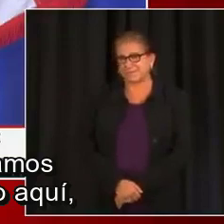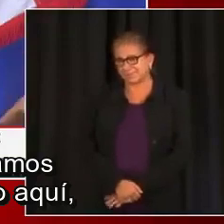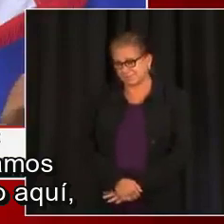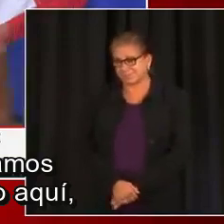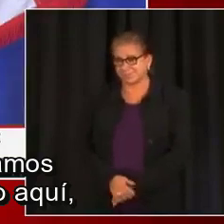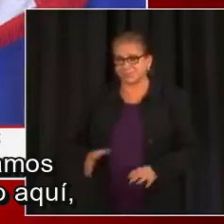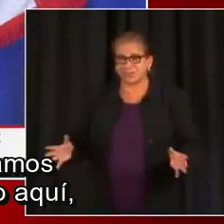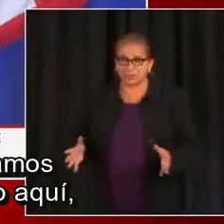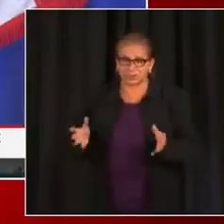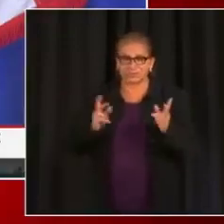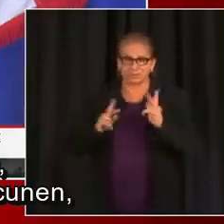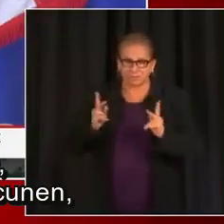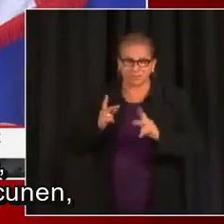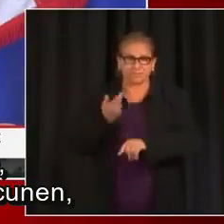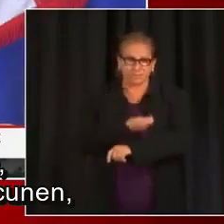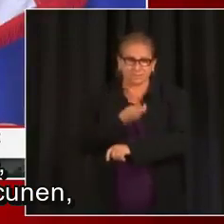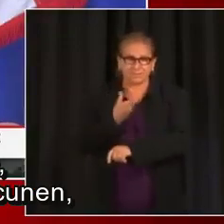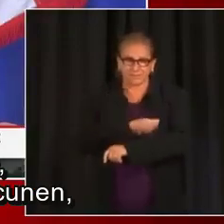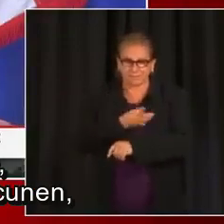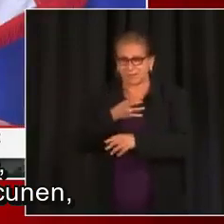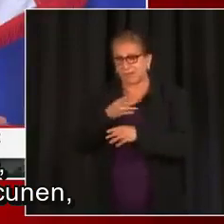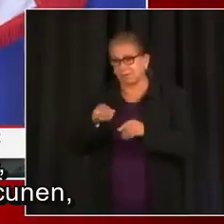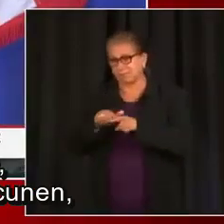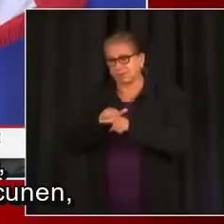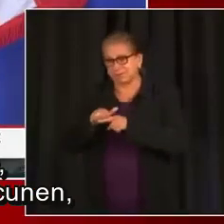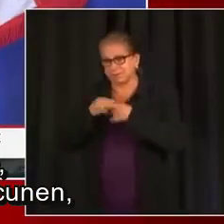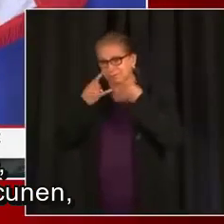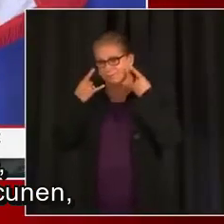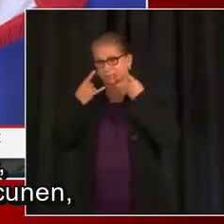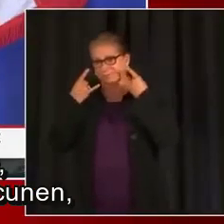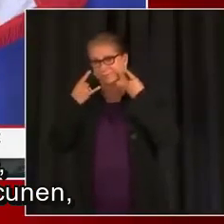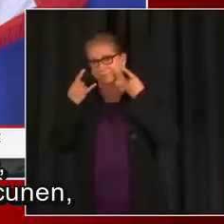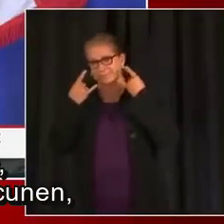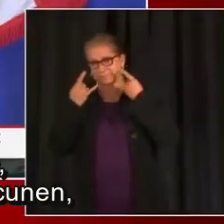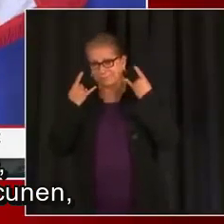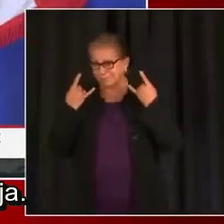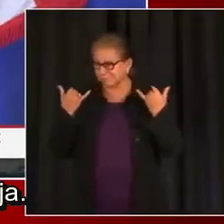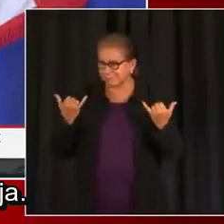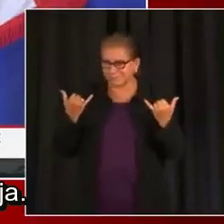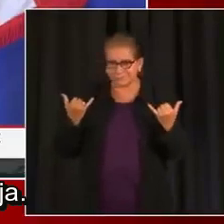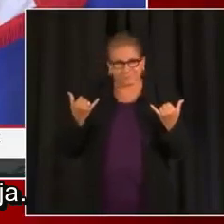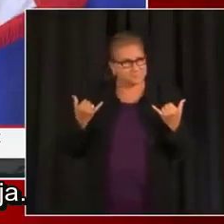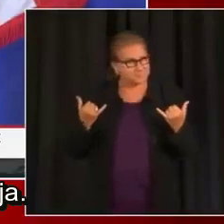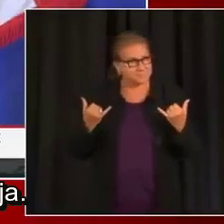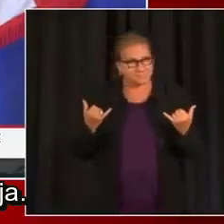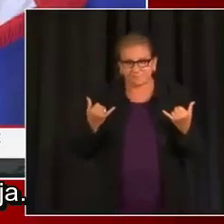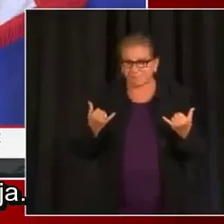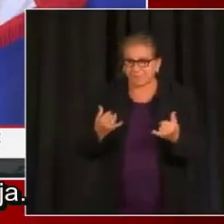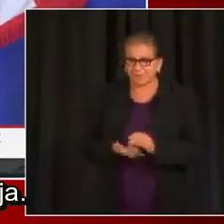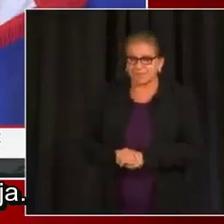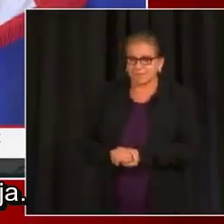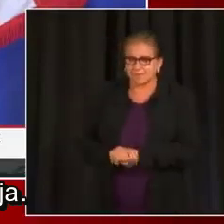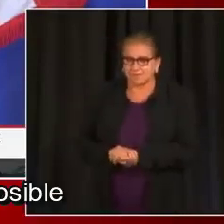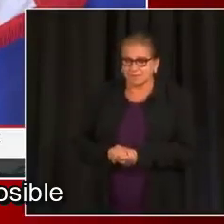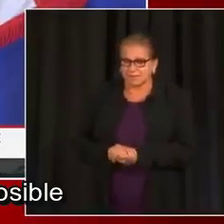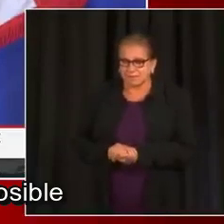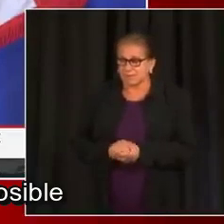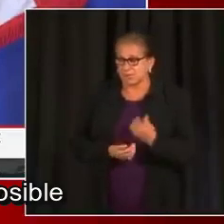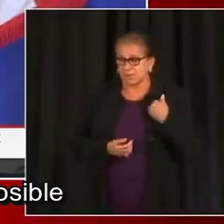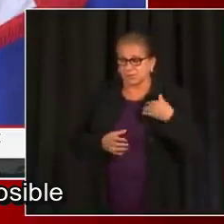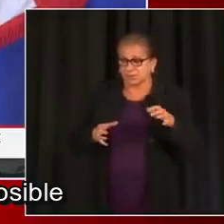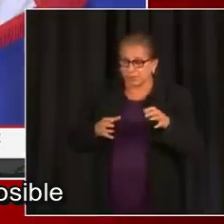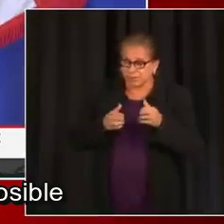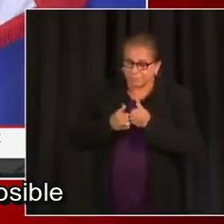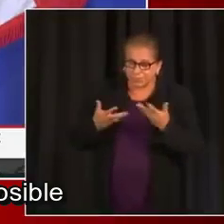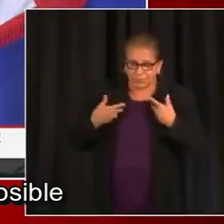lo que hemos logrado aquí. Estamos aplastando el virus. Estamos haciendo que las personas se vacunen, pero no vivimos en una burbuja. Tenemos que